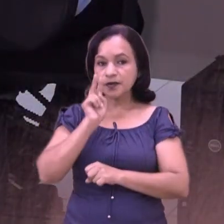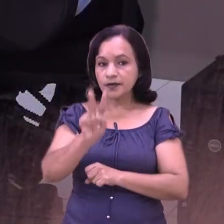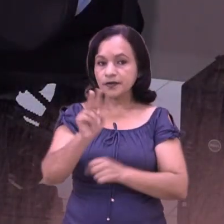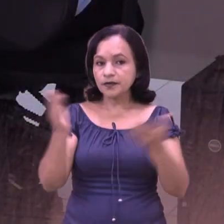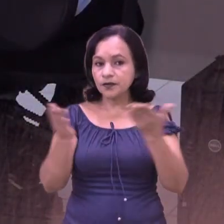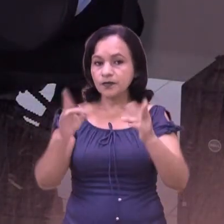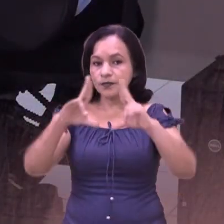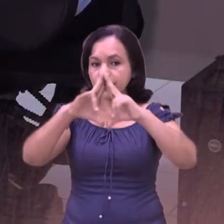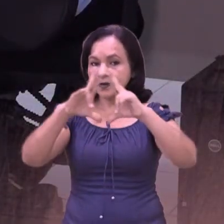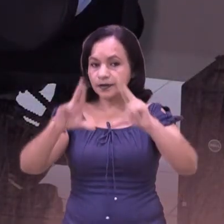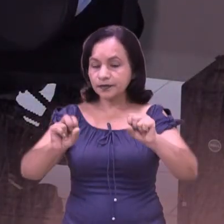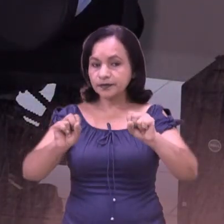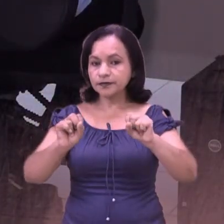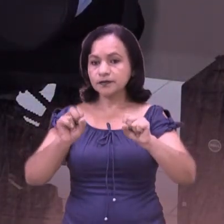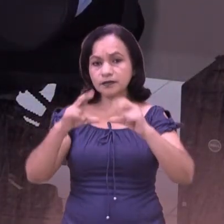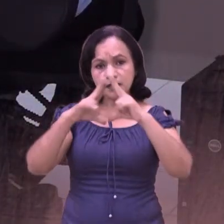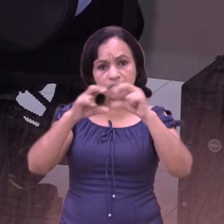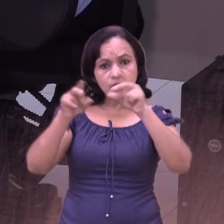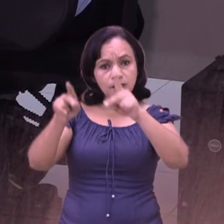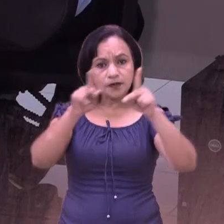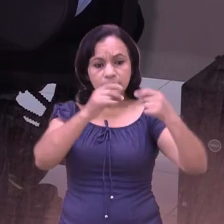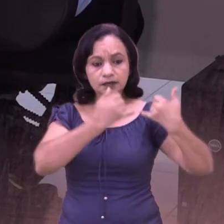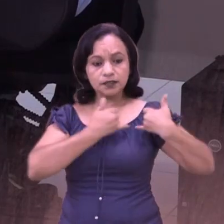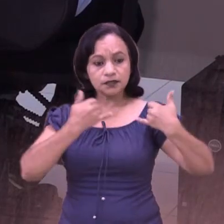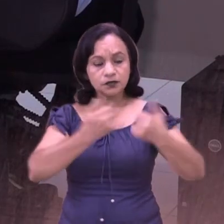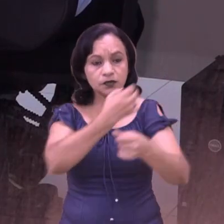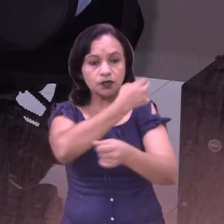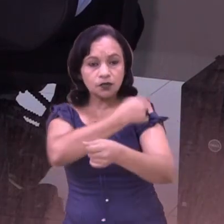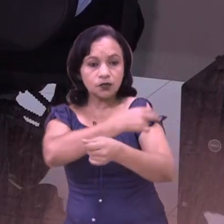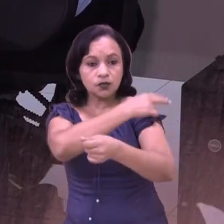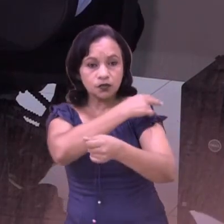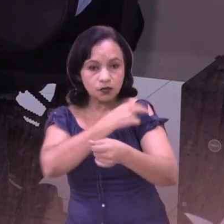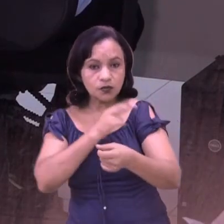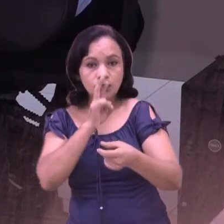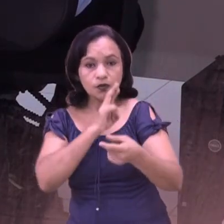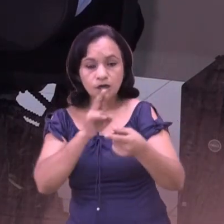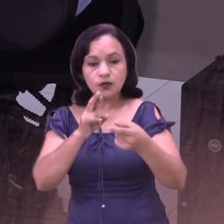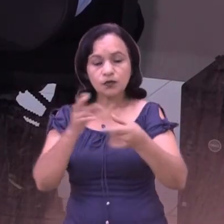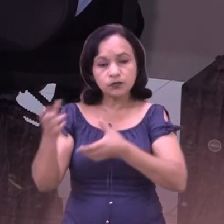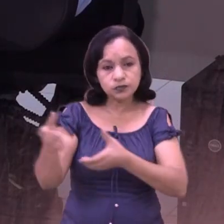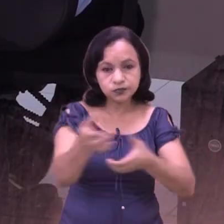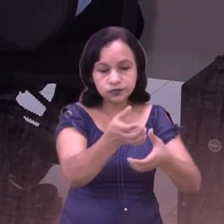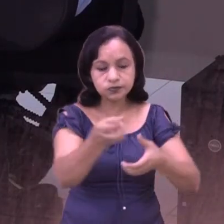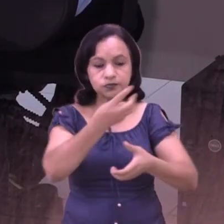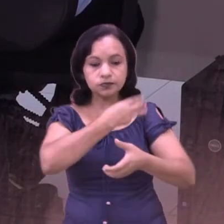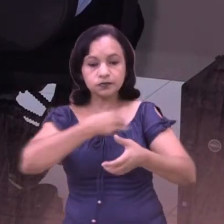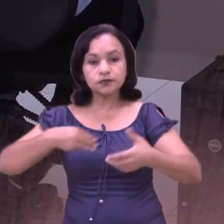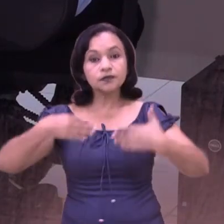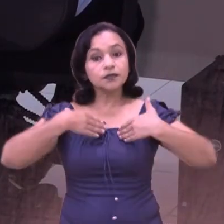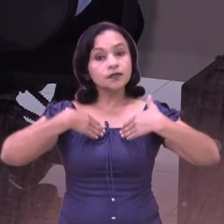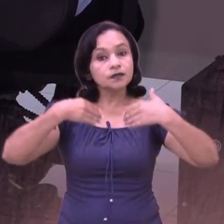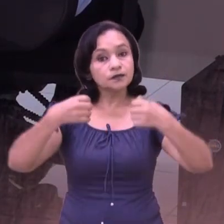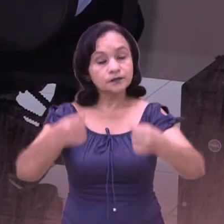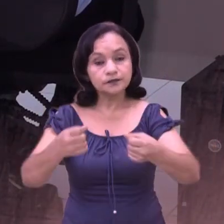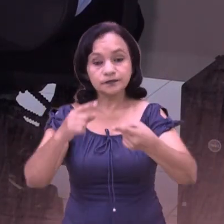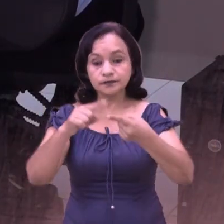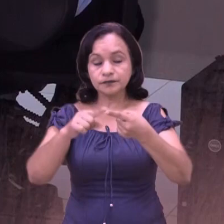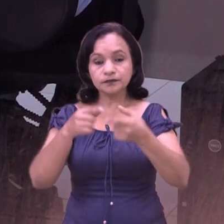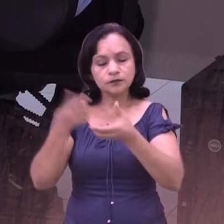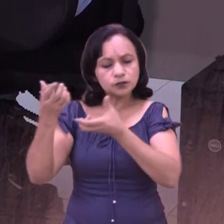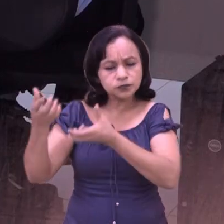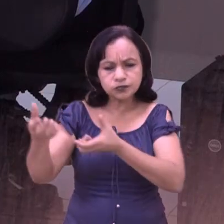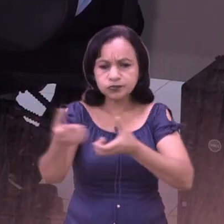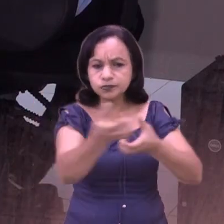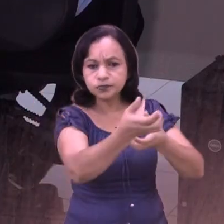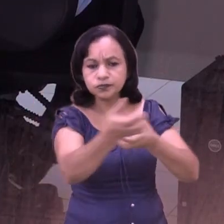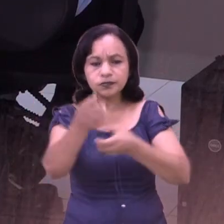ver cómo también a nivel nacional las capacidades de las instituciones de primera respuesta. Estamos hablando del Ministerio de Salud, estamos